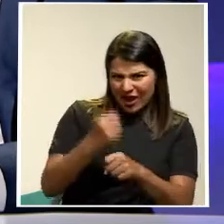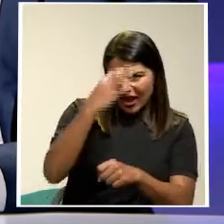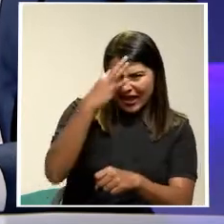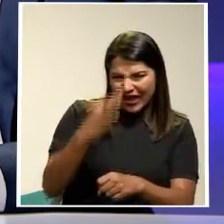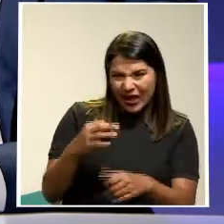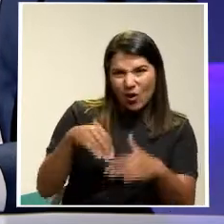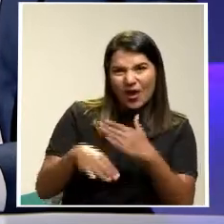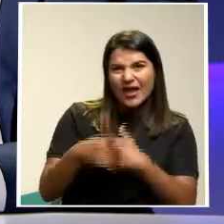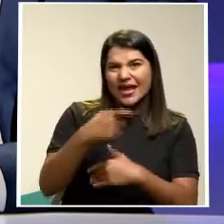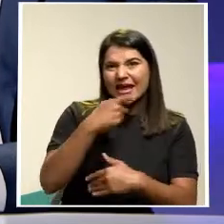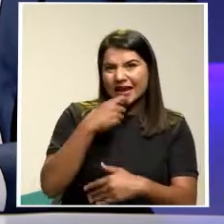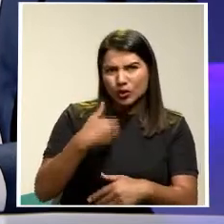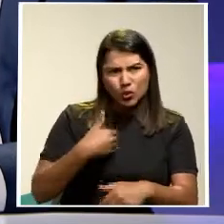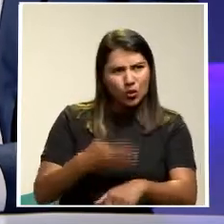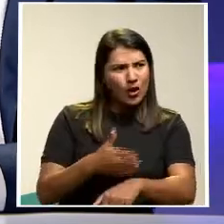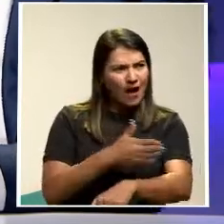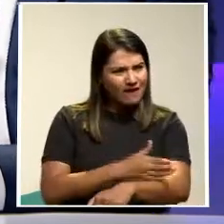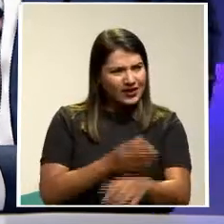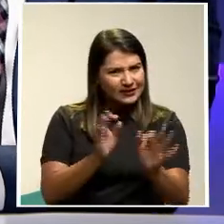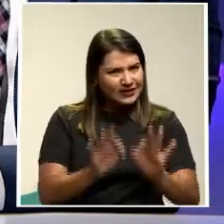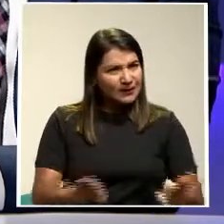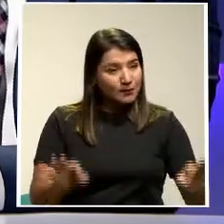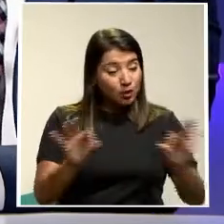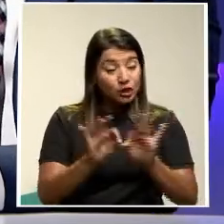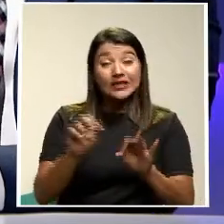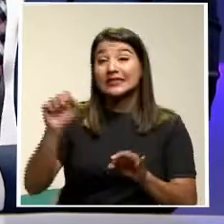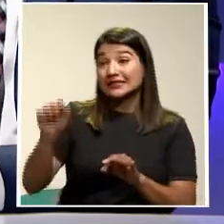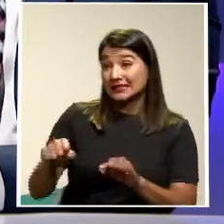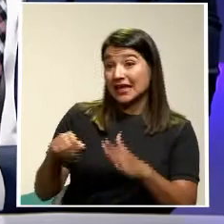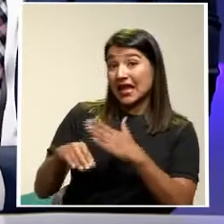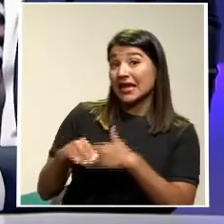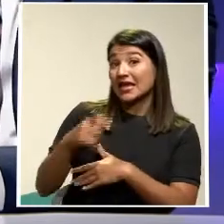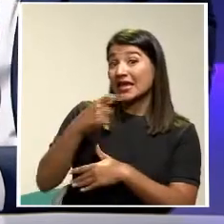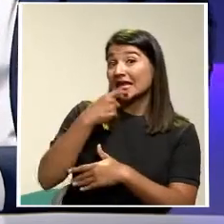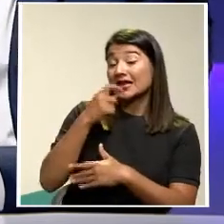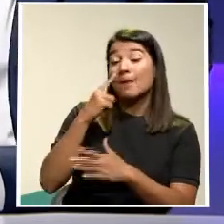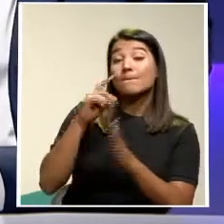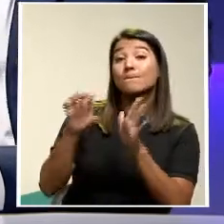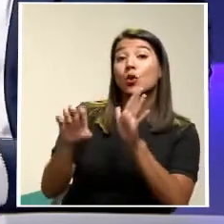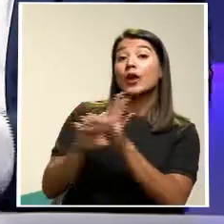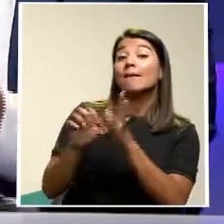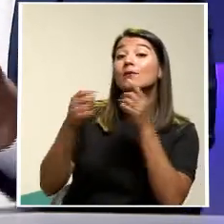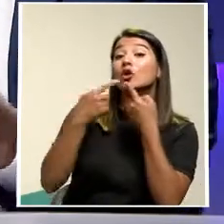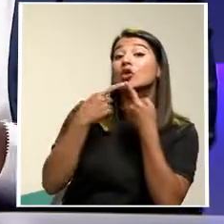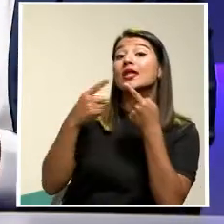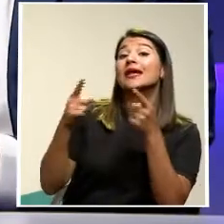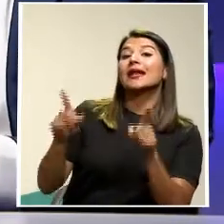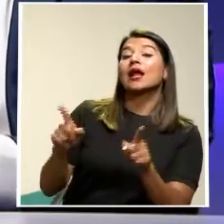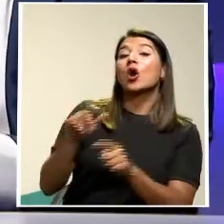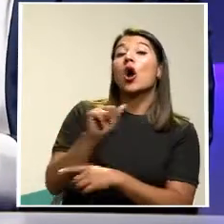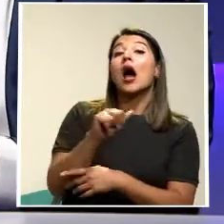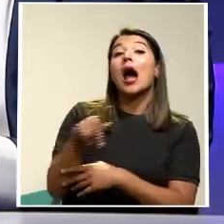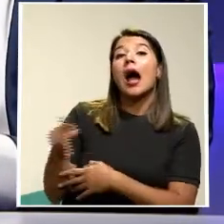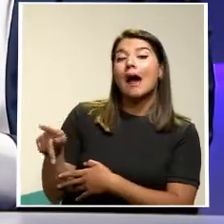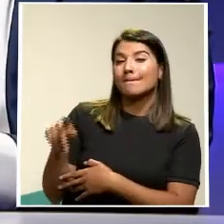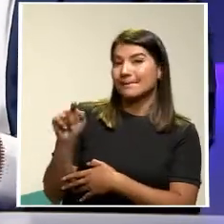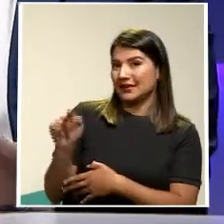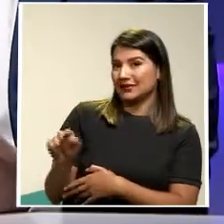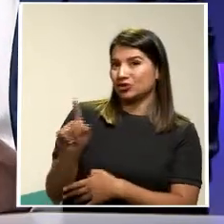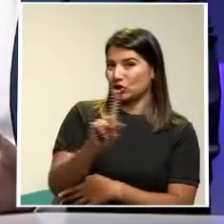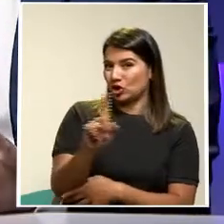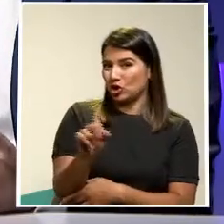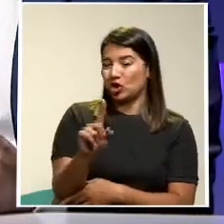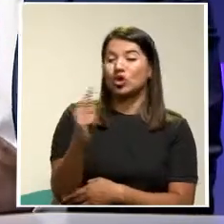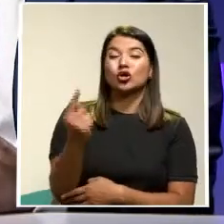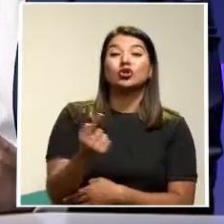Hubo un avance importante En Inglaterra Por ejemplo Se declaró Que la plataforma En sí No es solo Un